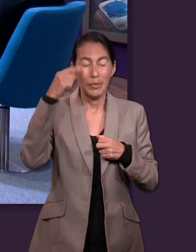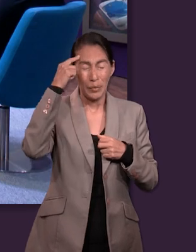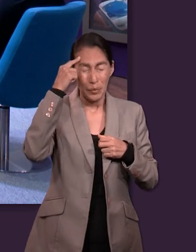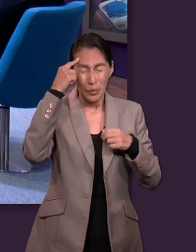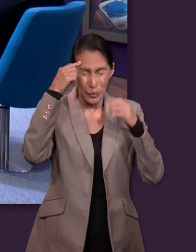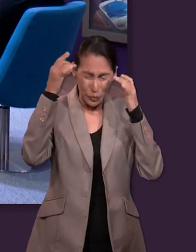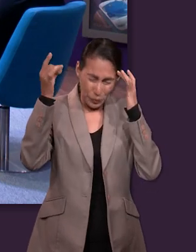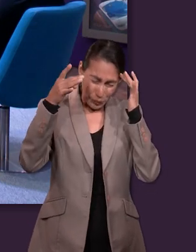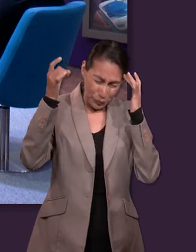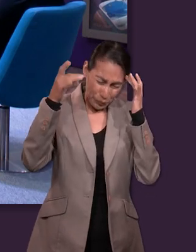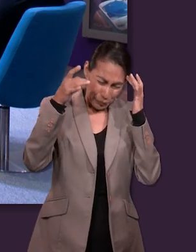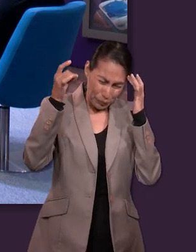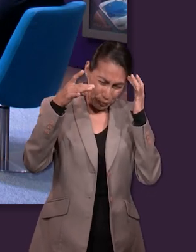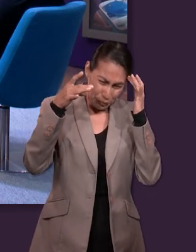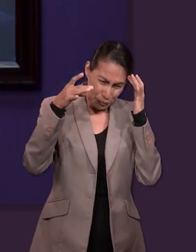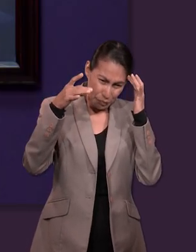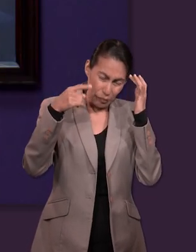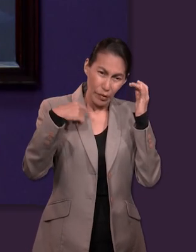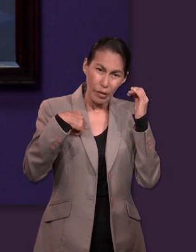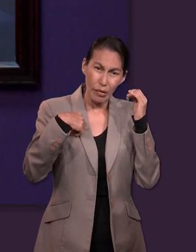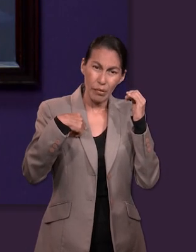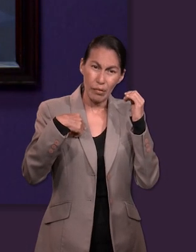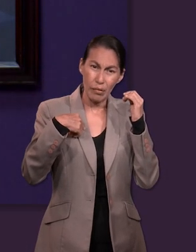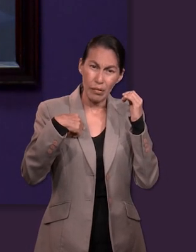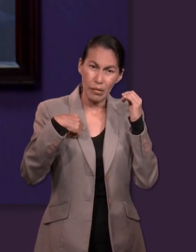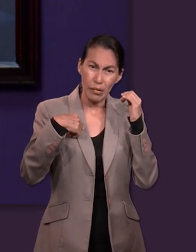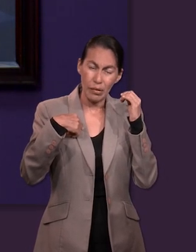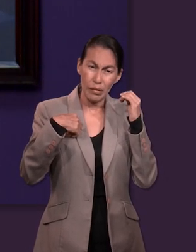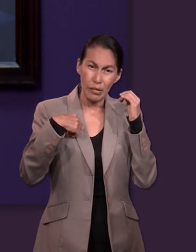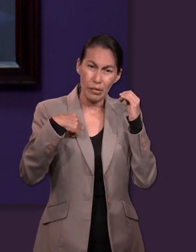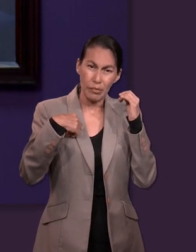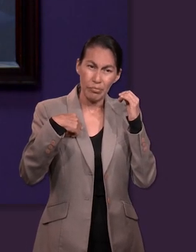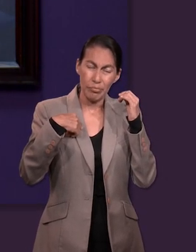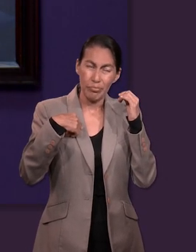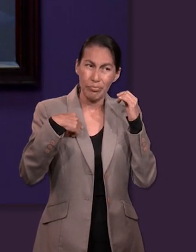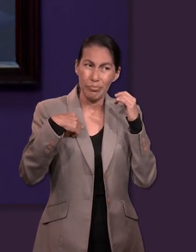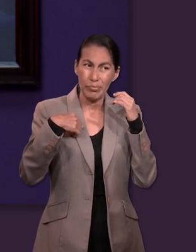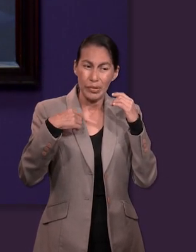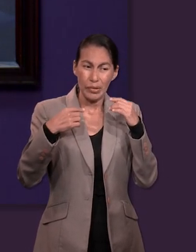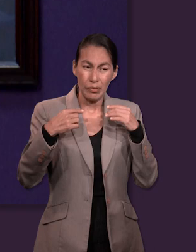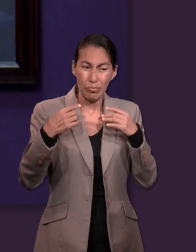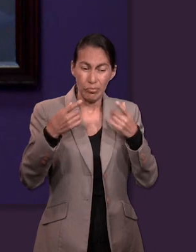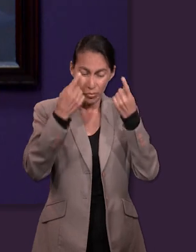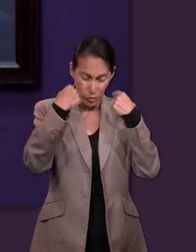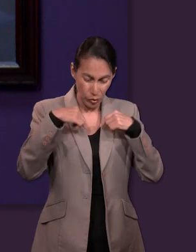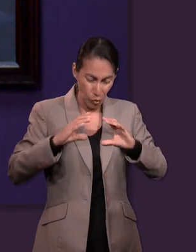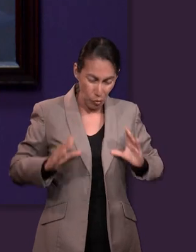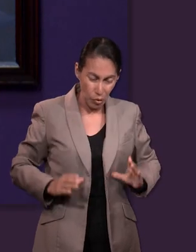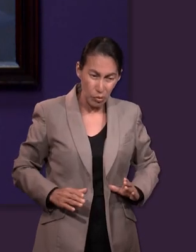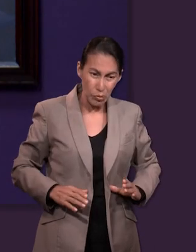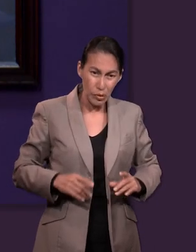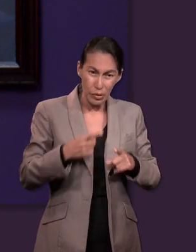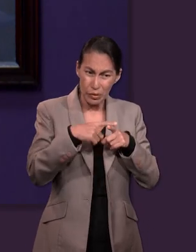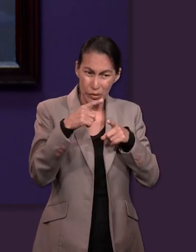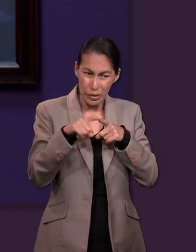pasa es que me duele la cabeza y también tengo un síndrome del metabolismo, veces se altera,